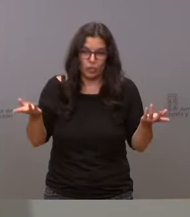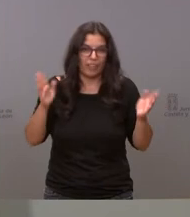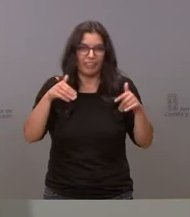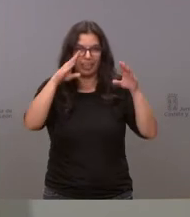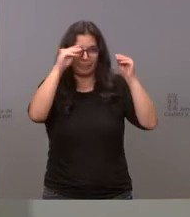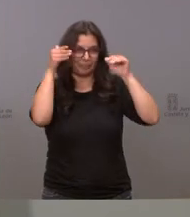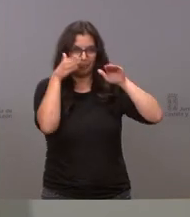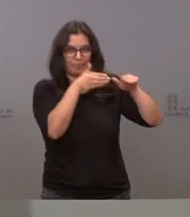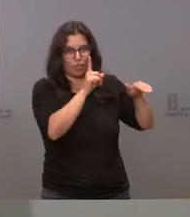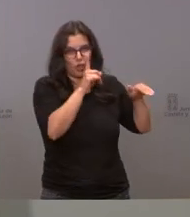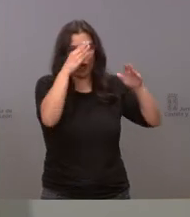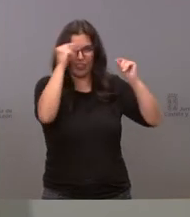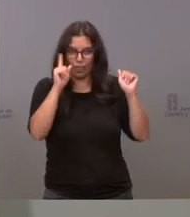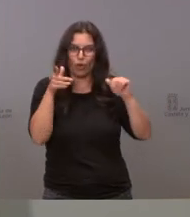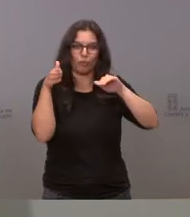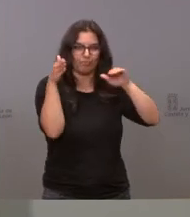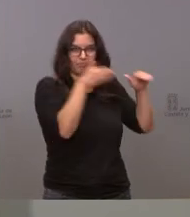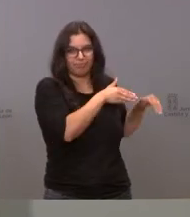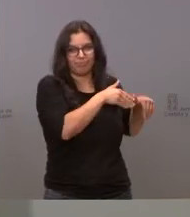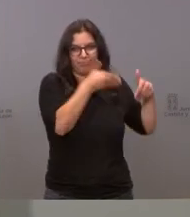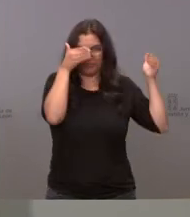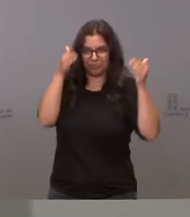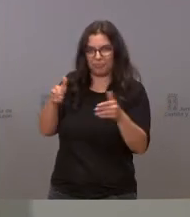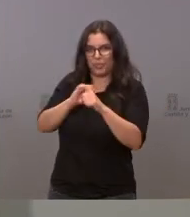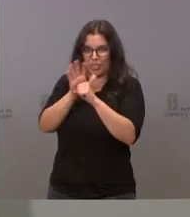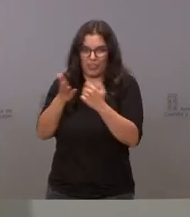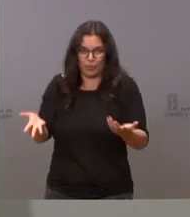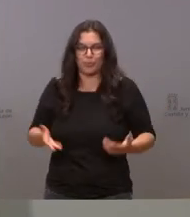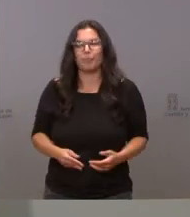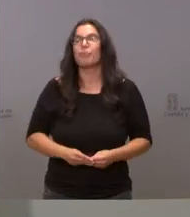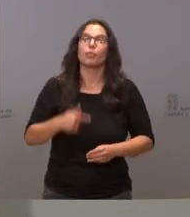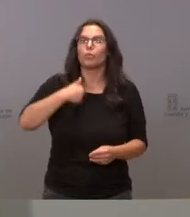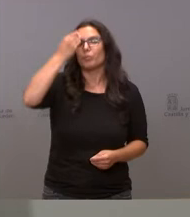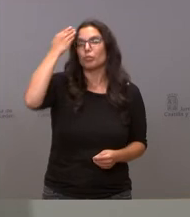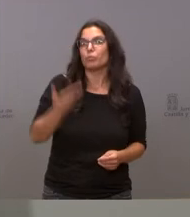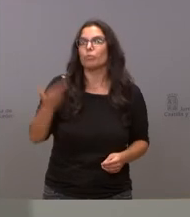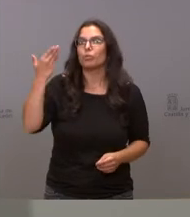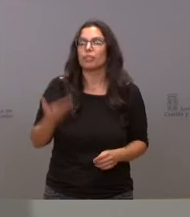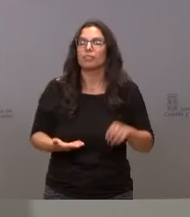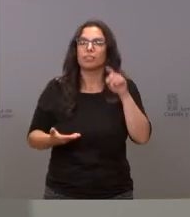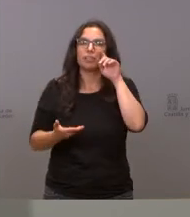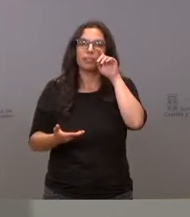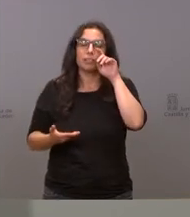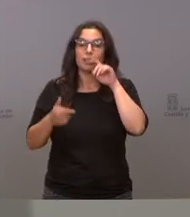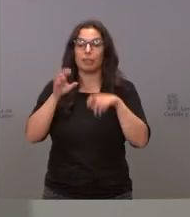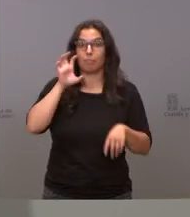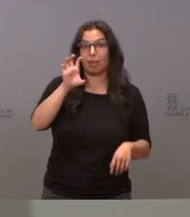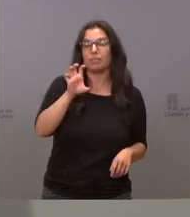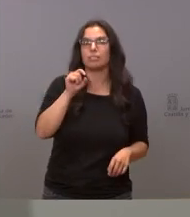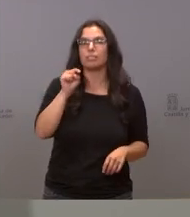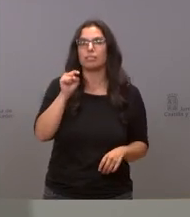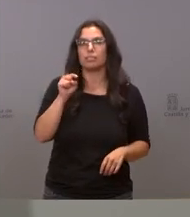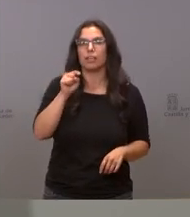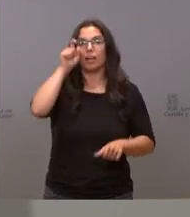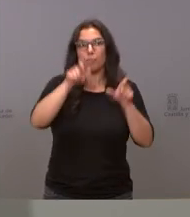finamente pero pero yo creo que es muy importante que en este país a la